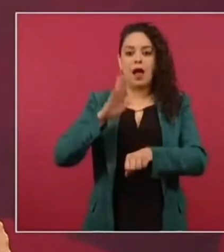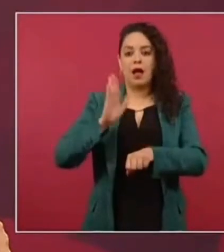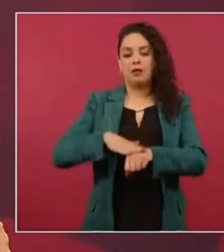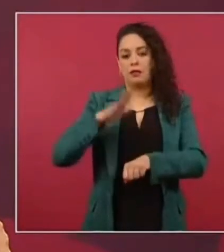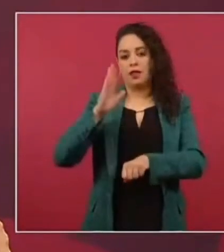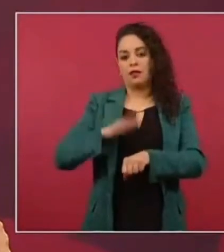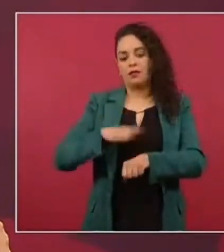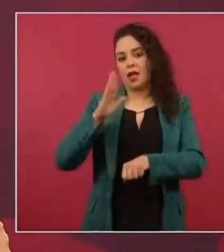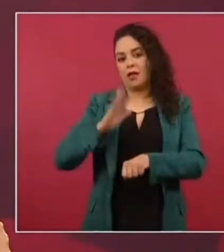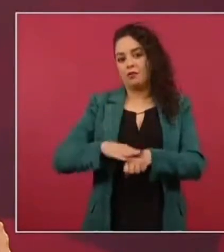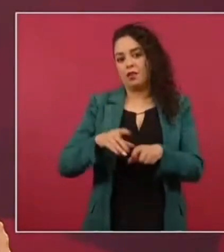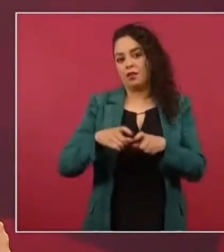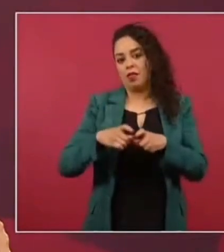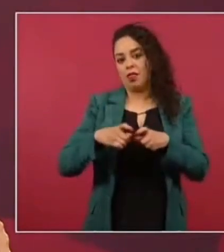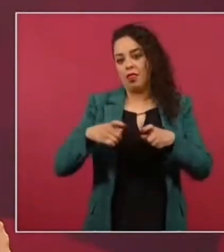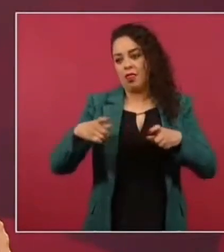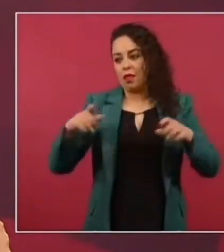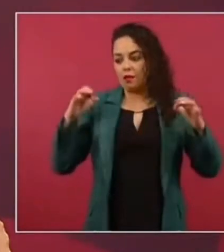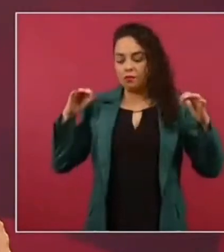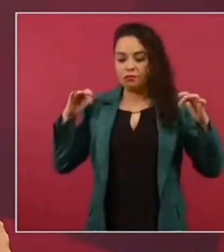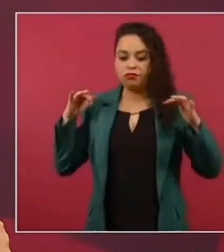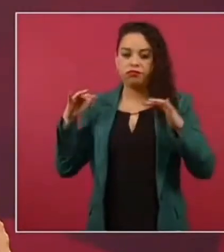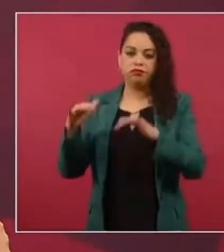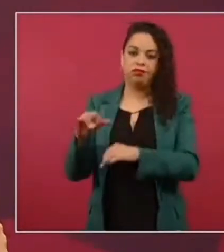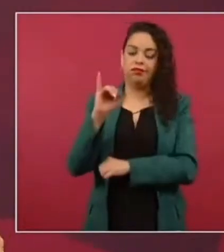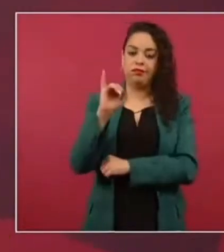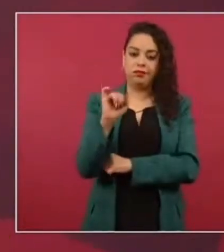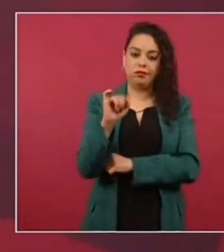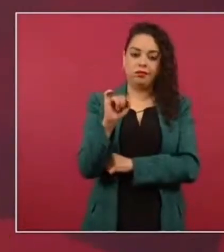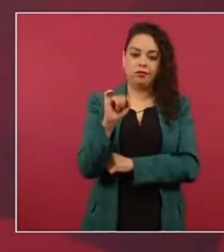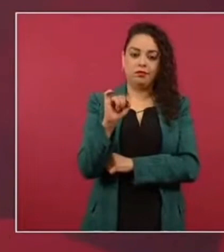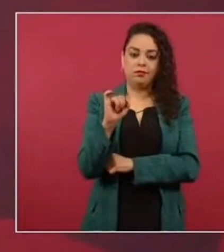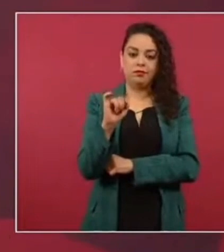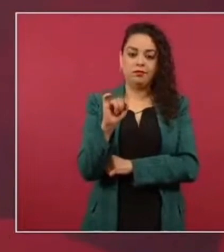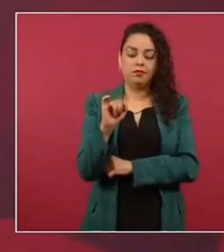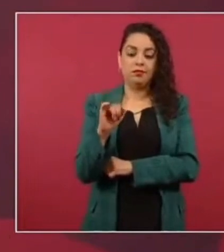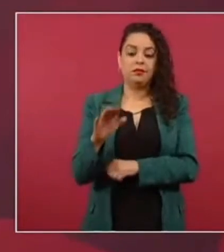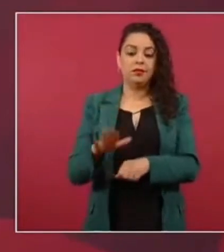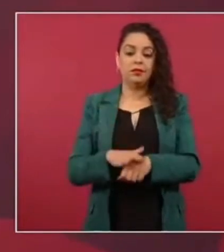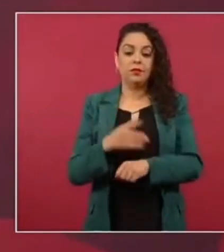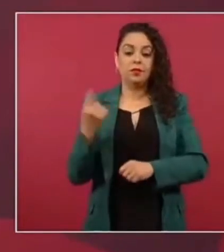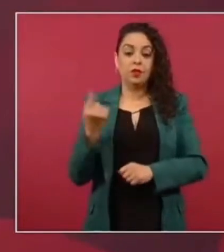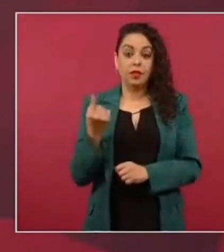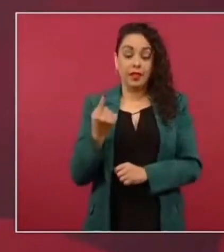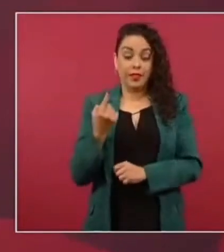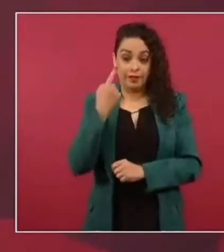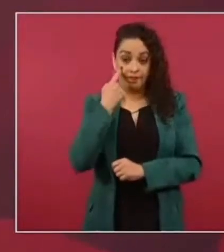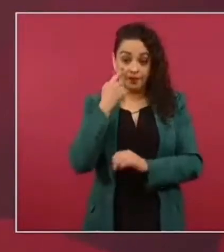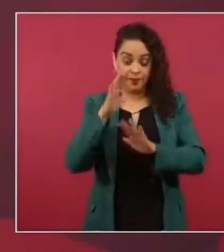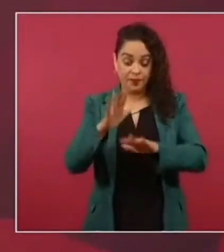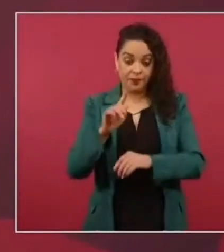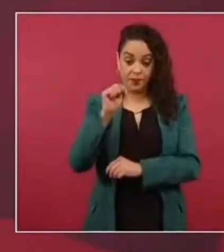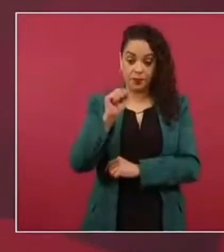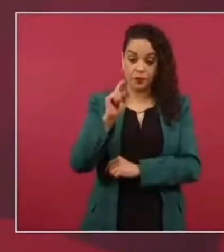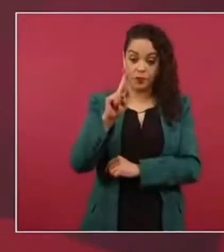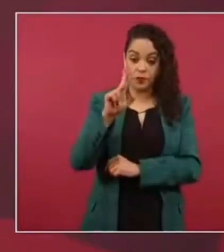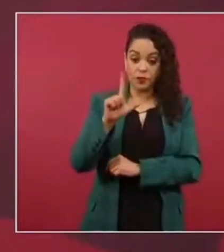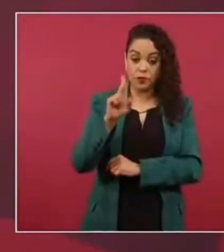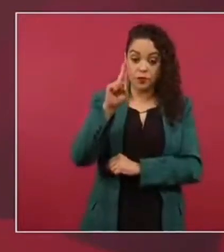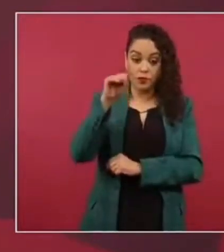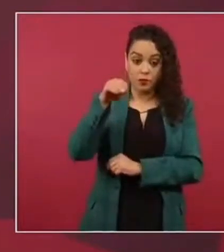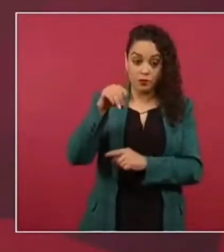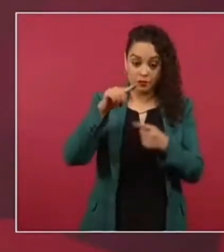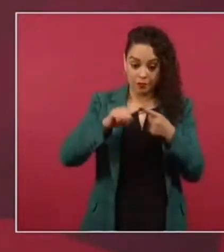porque es más mar es de Tulum ya es